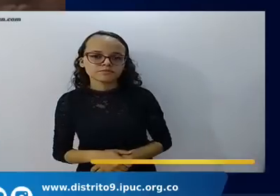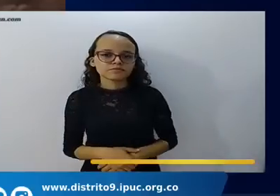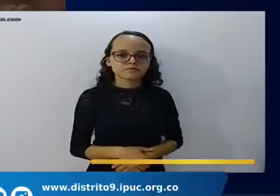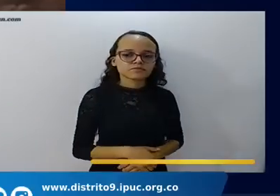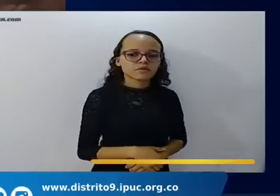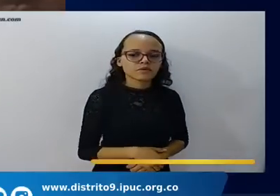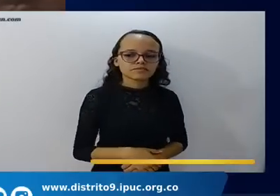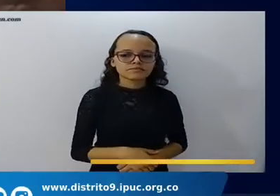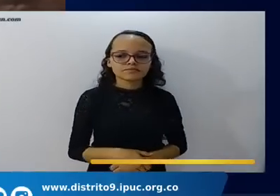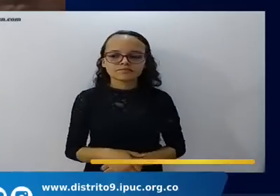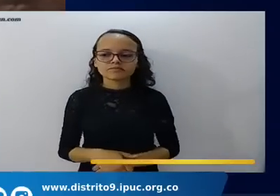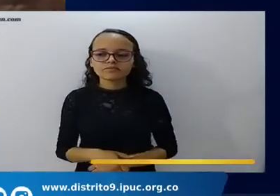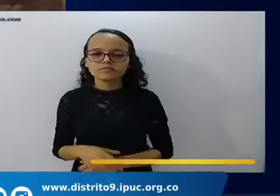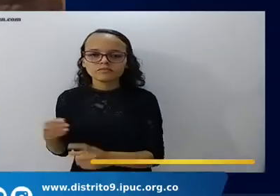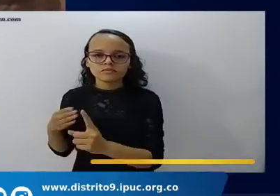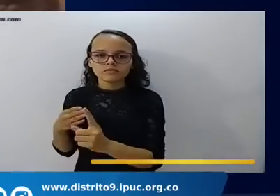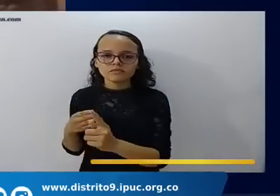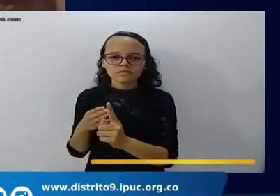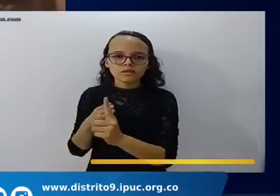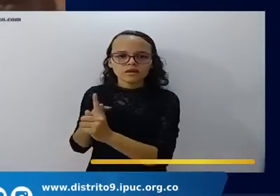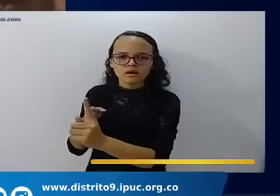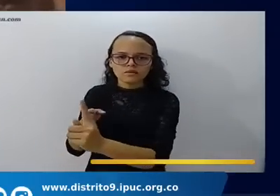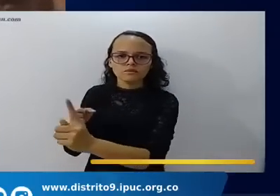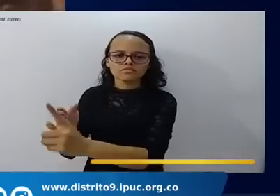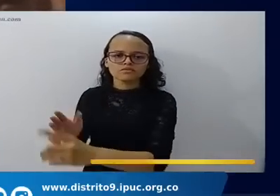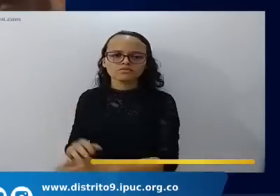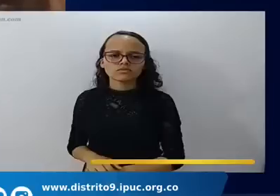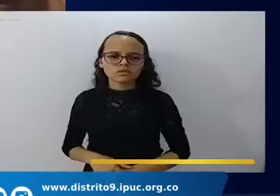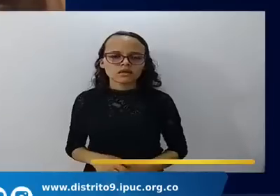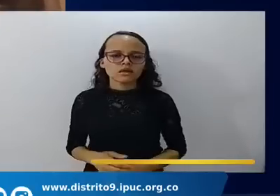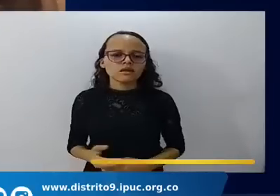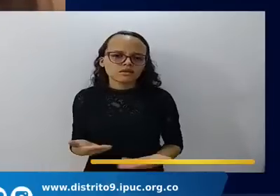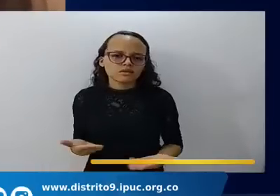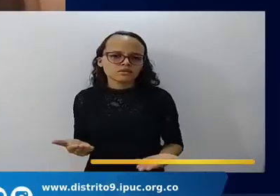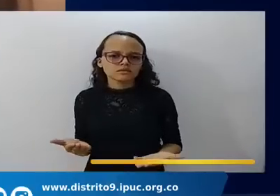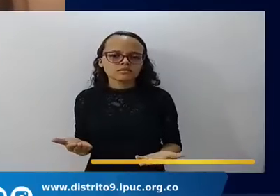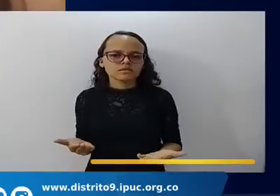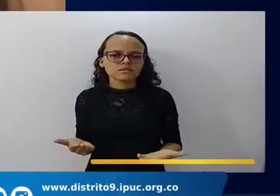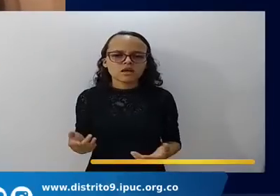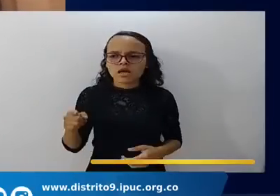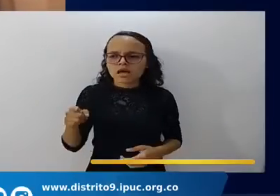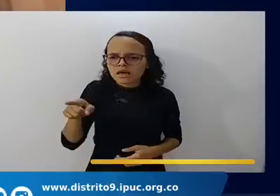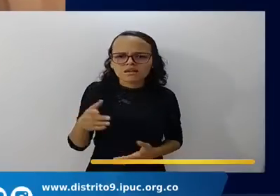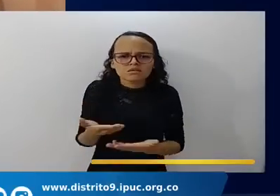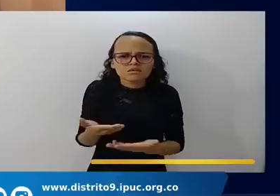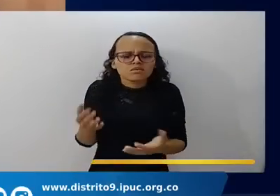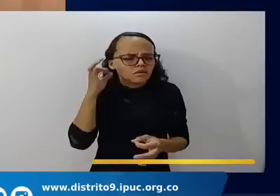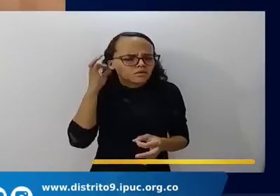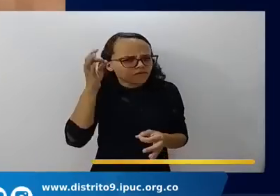hermano uno dice este hermano donde tiene la fe que paso con la fe